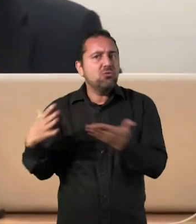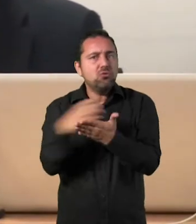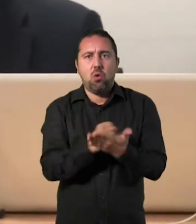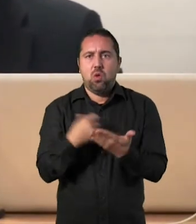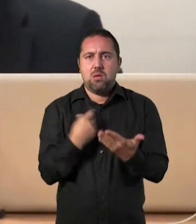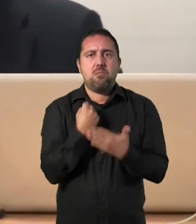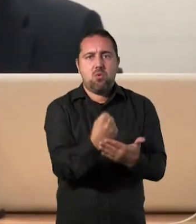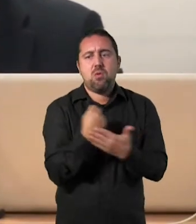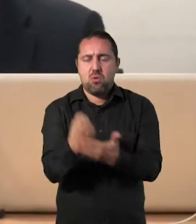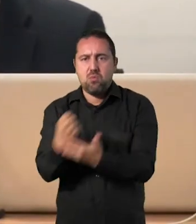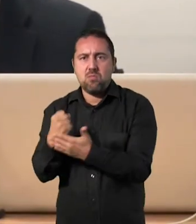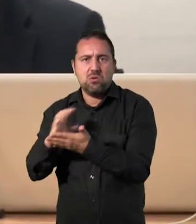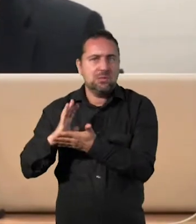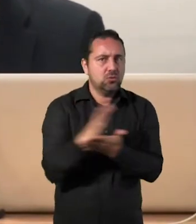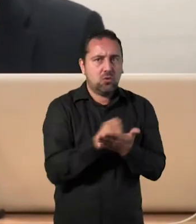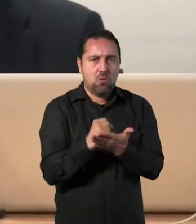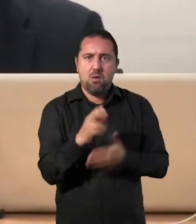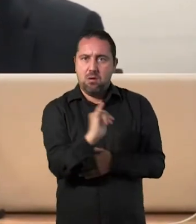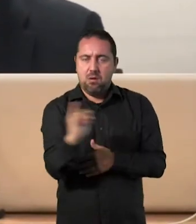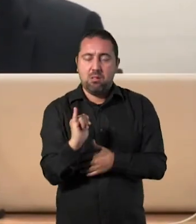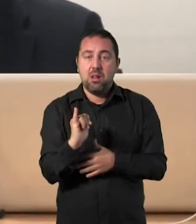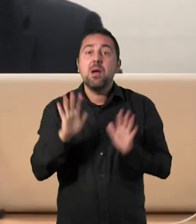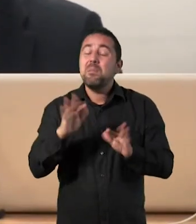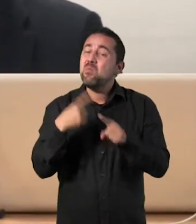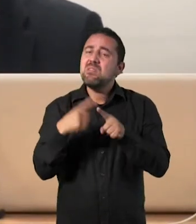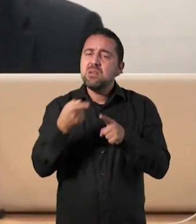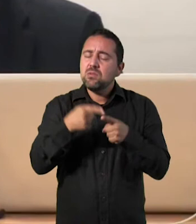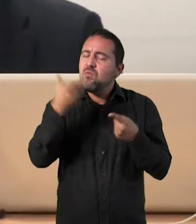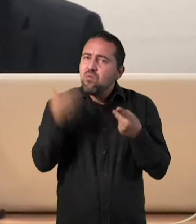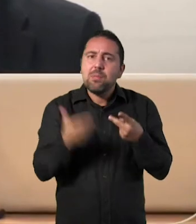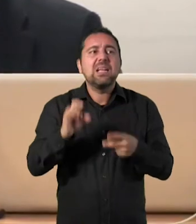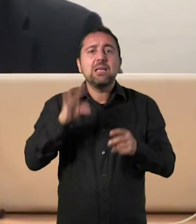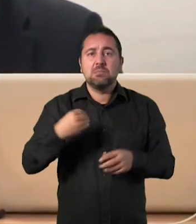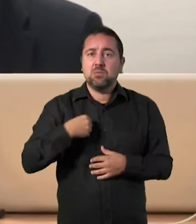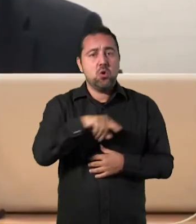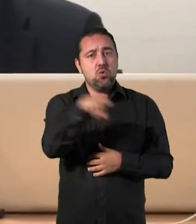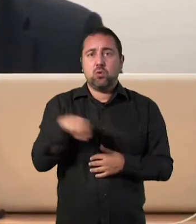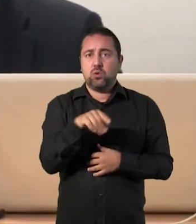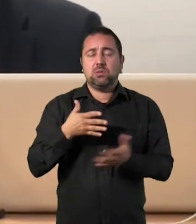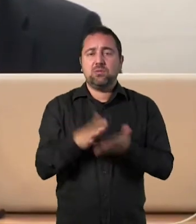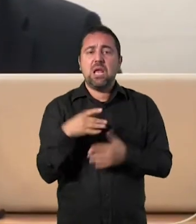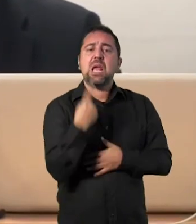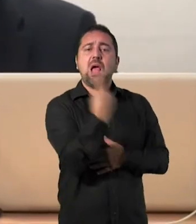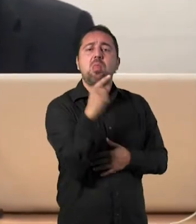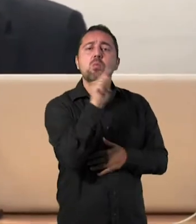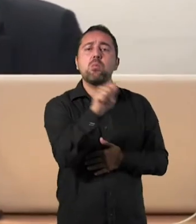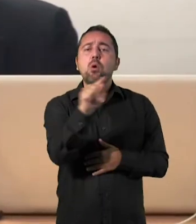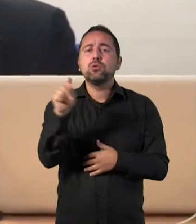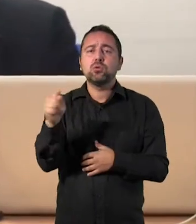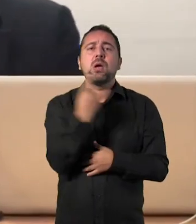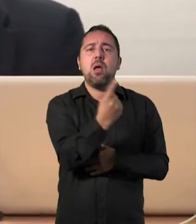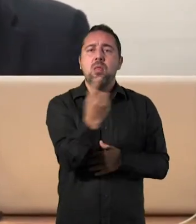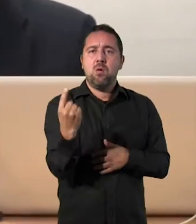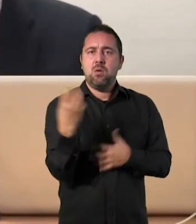en la universidad. Pero el elemento fundamental sois vosotros, cada uno de vosotros. Tenéis que ser